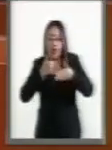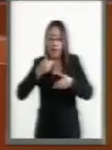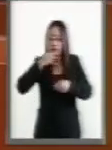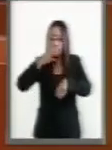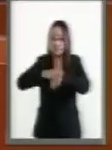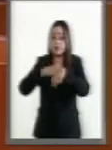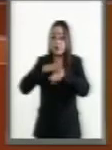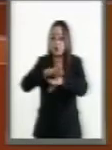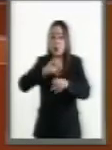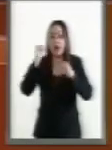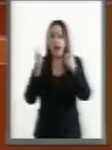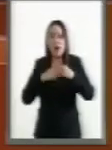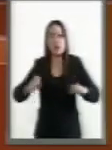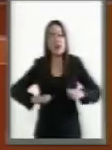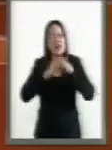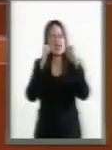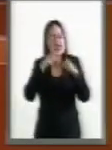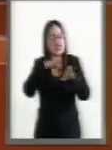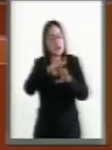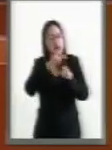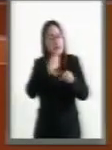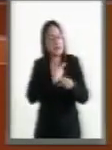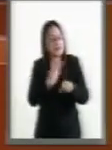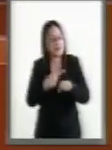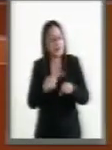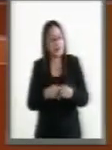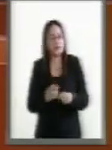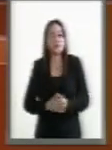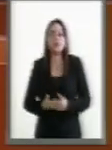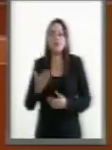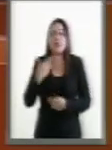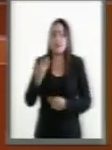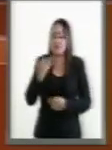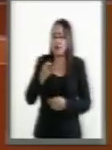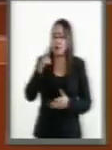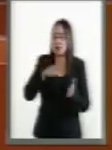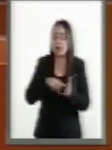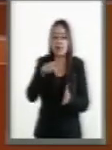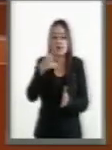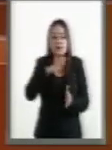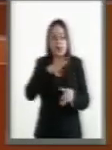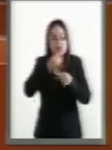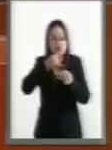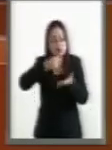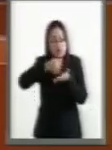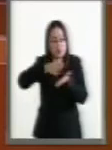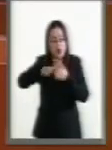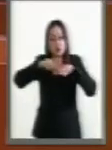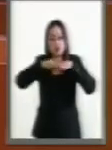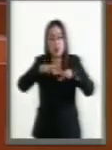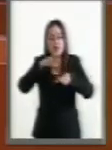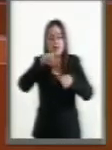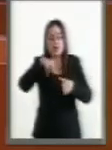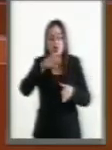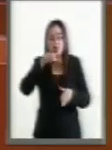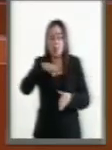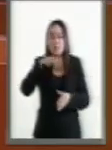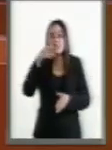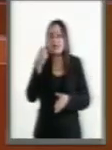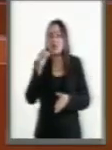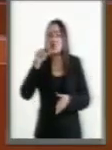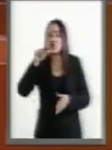enfermedades emergentes. En febrero de 2013 se publicó la norma oficial mexicana 017